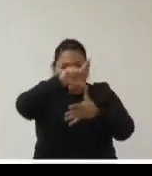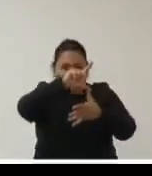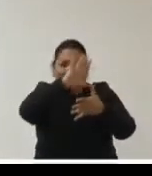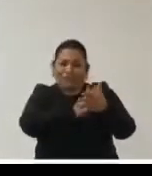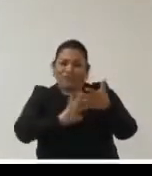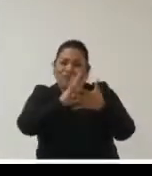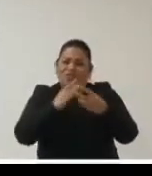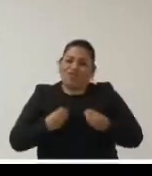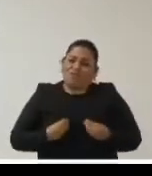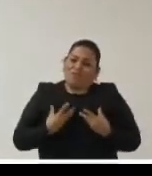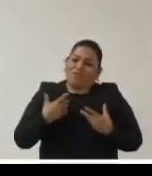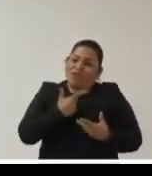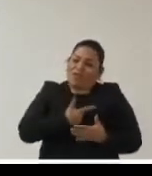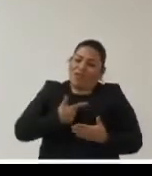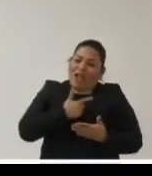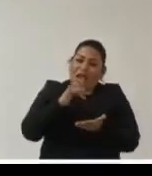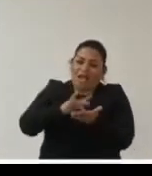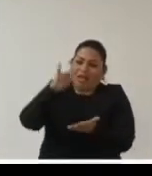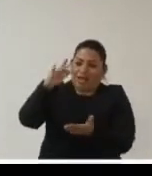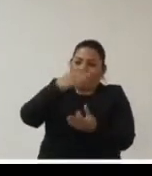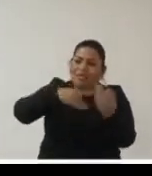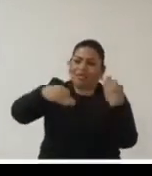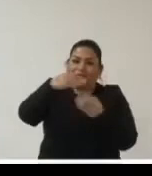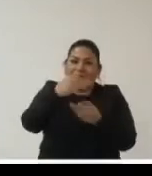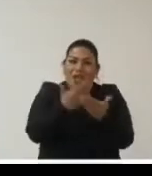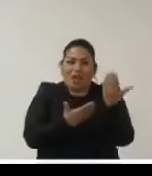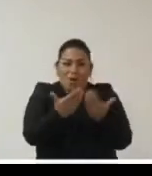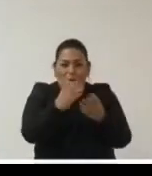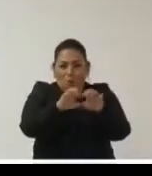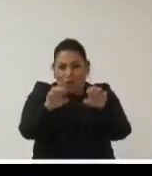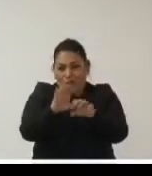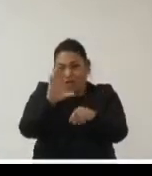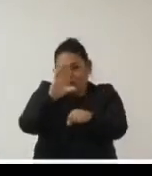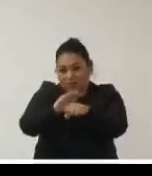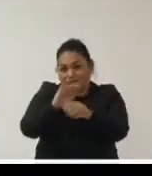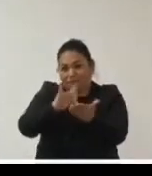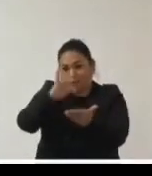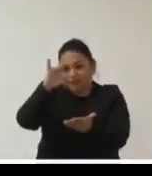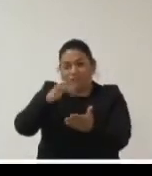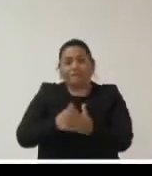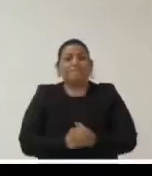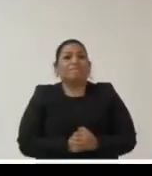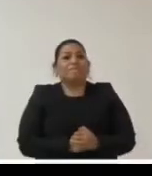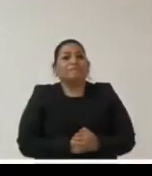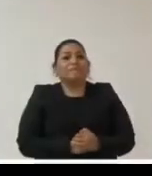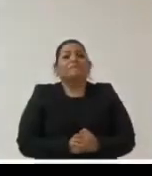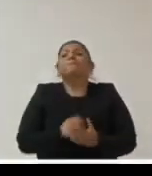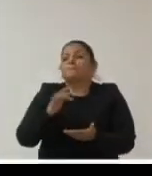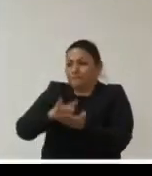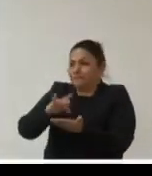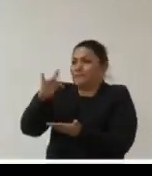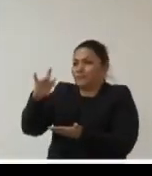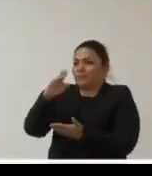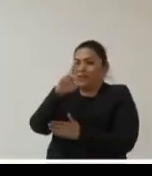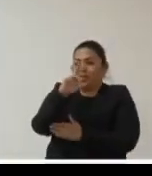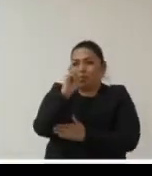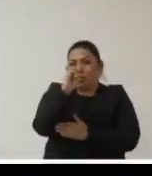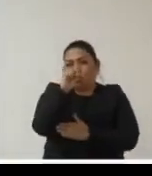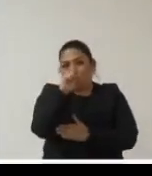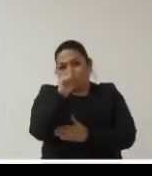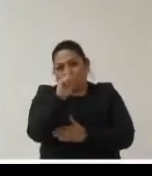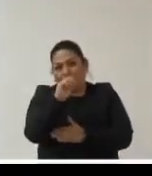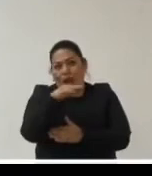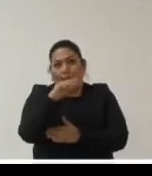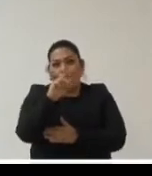muchas gracias a todos por compartir este espacio gracias a ti Rosa María y si me lo permiten seré muy